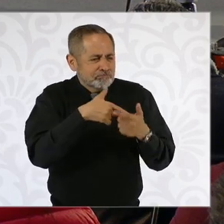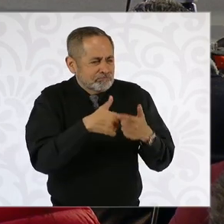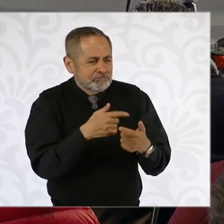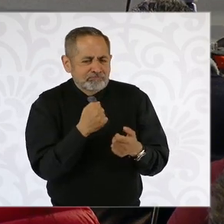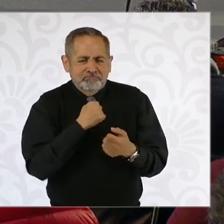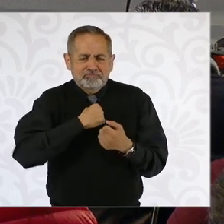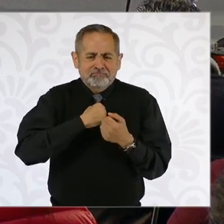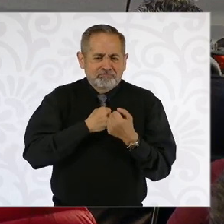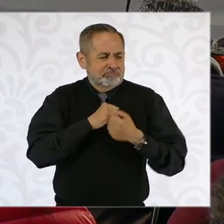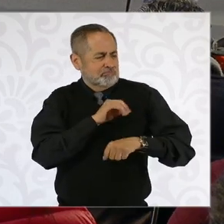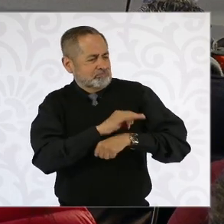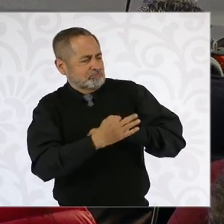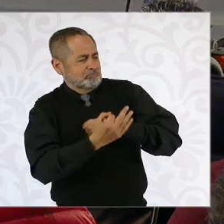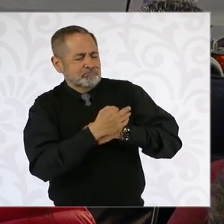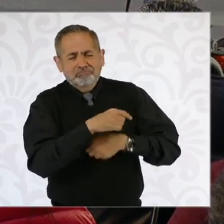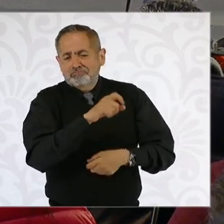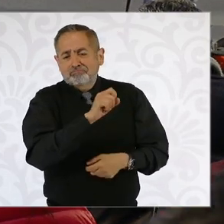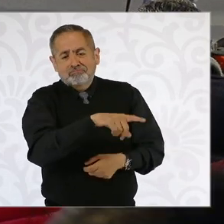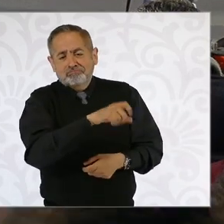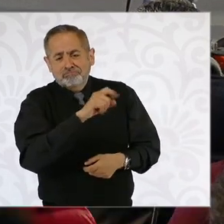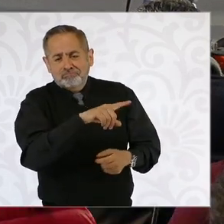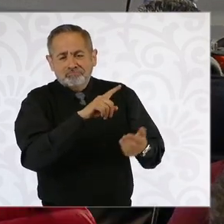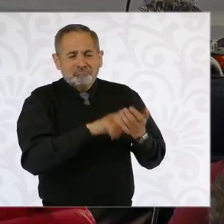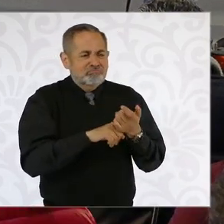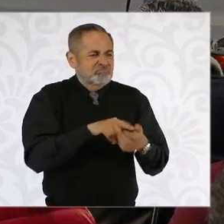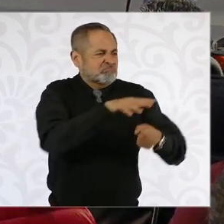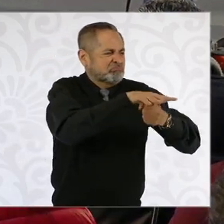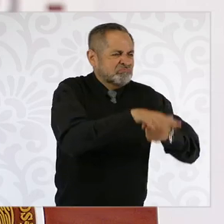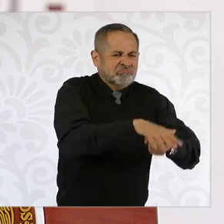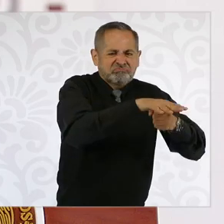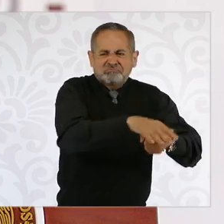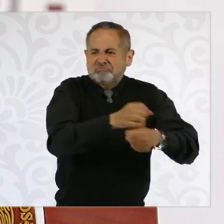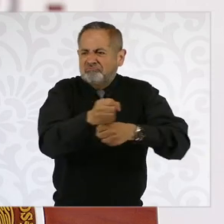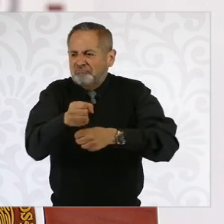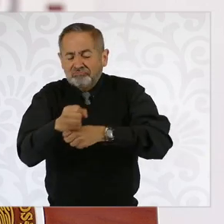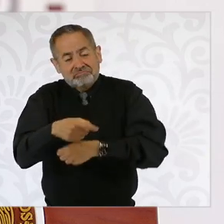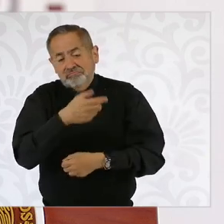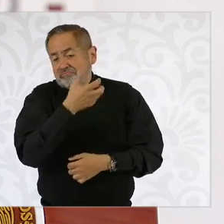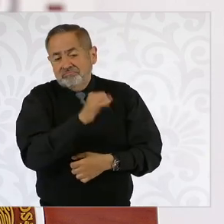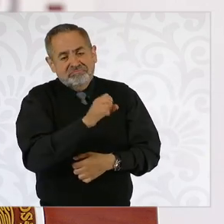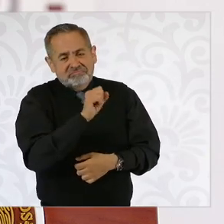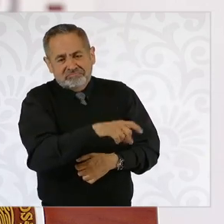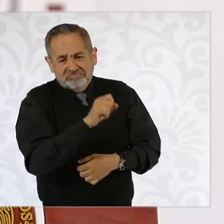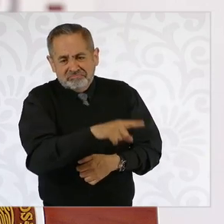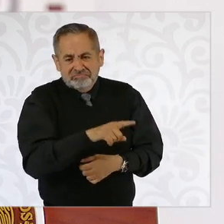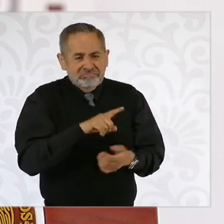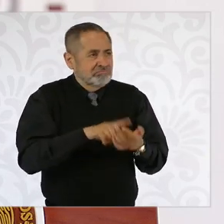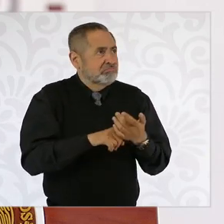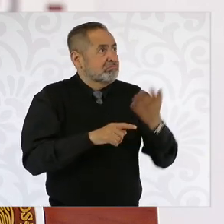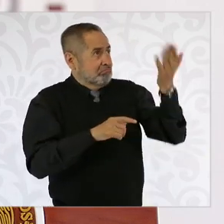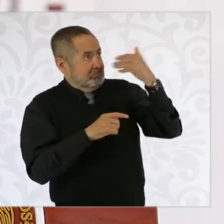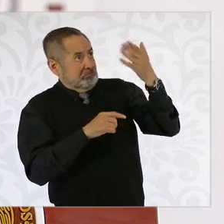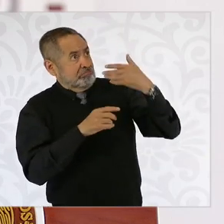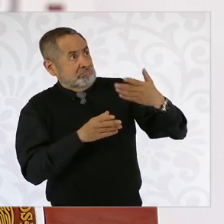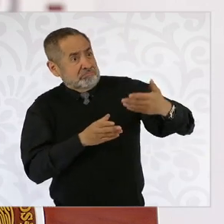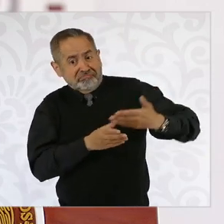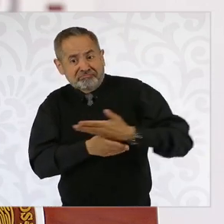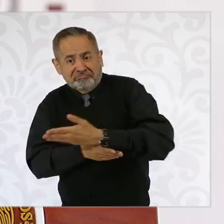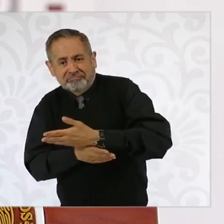privilegios, el de la represión, el del intervencionismo,